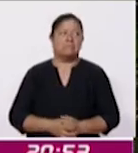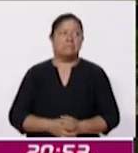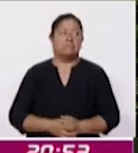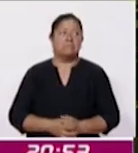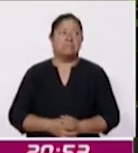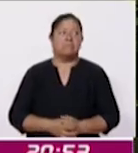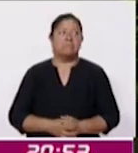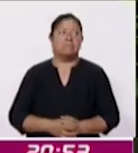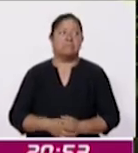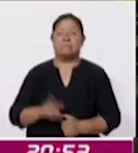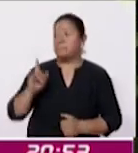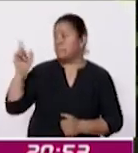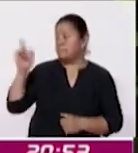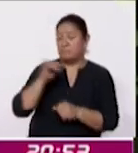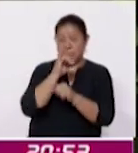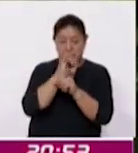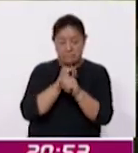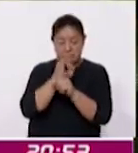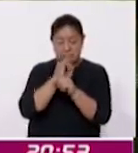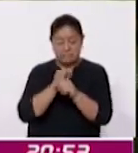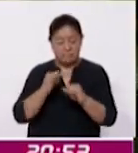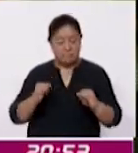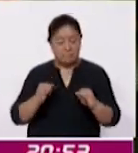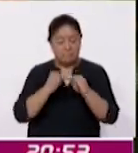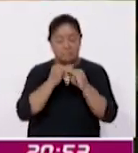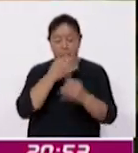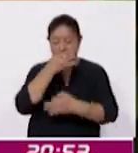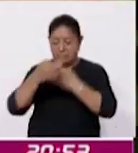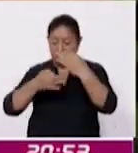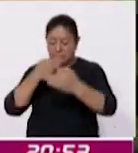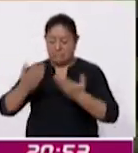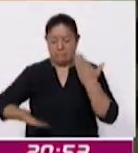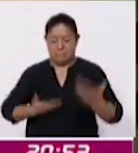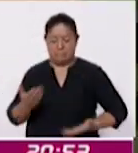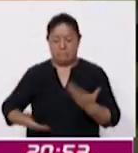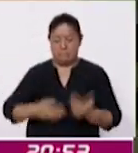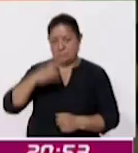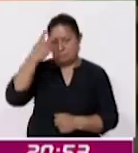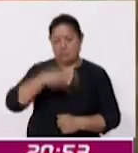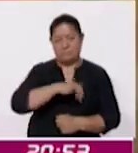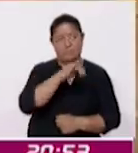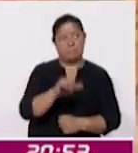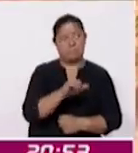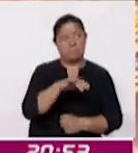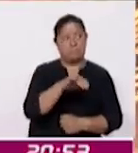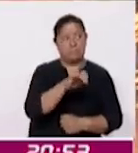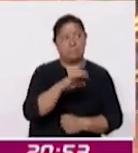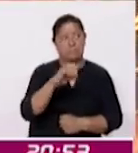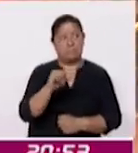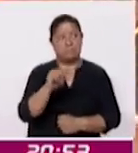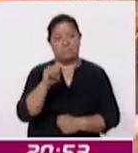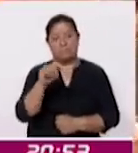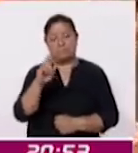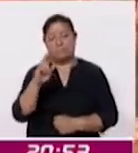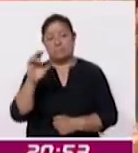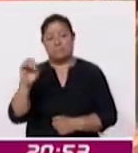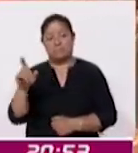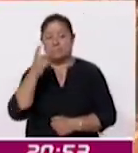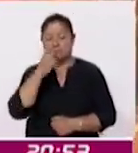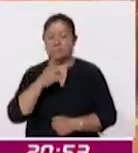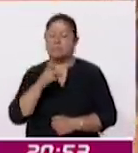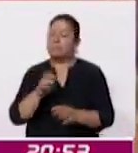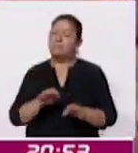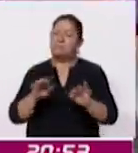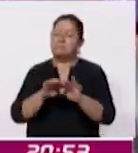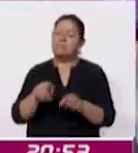El investigador del Instituto de Investigación y Difusión de la Danza Mexicana Jaime Castro Ramírez remarcó la importancia de valorar la riqueza